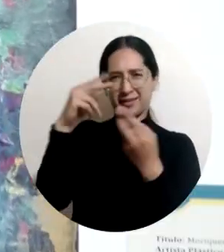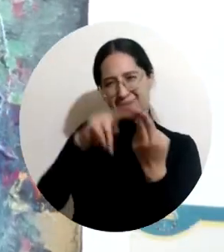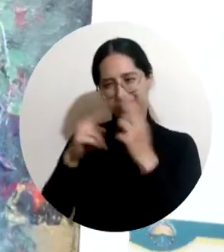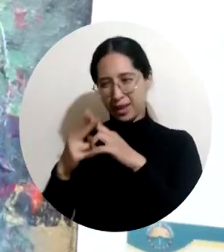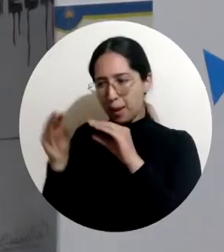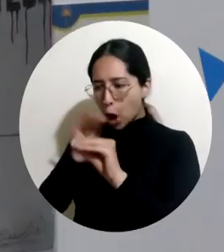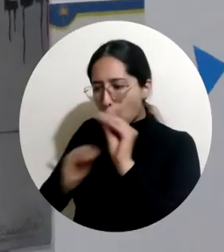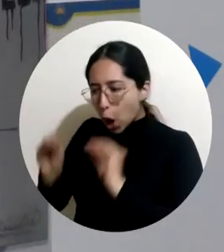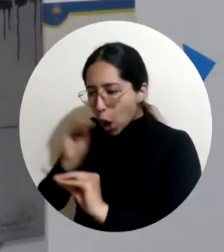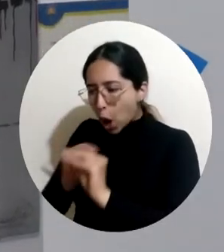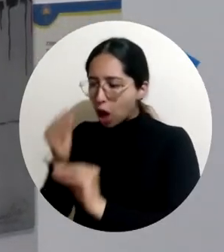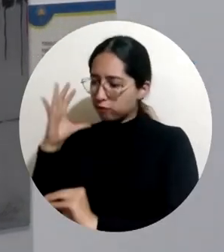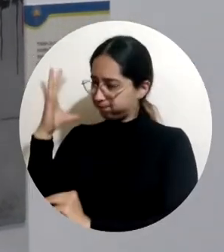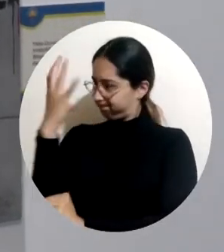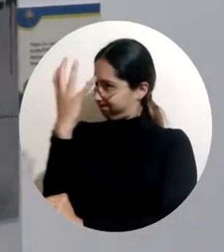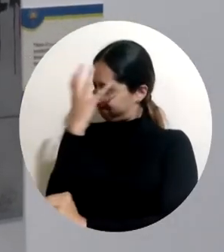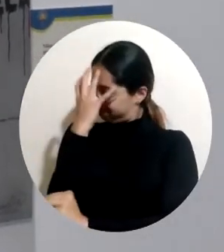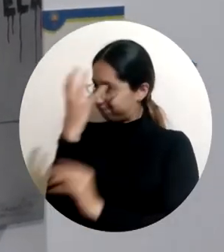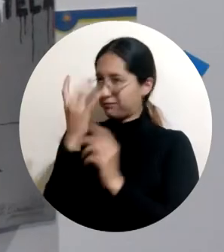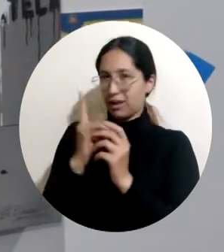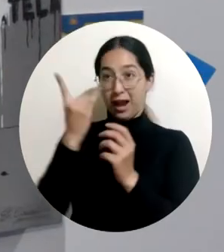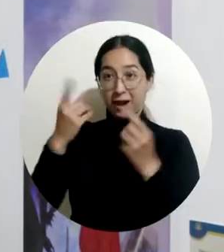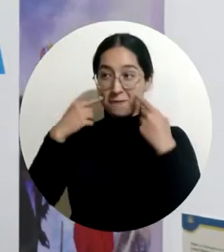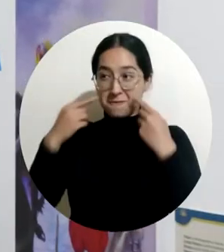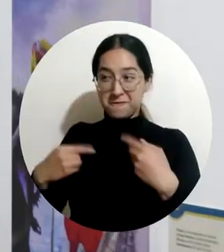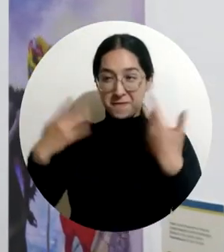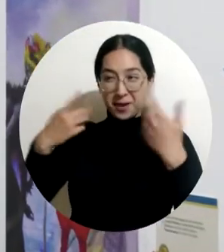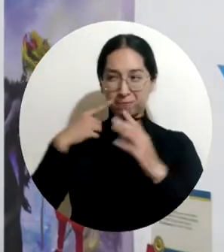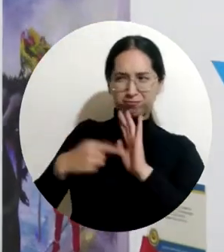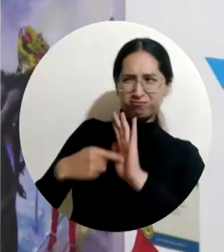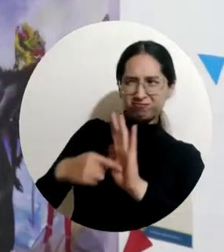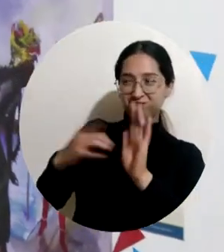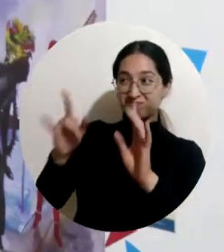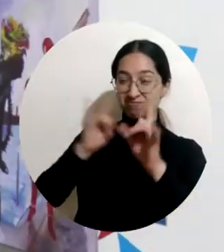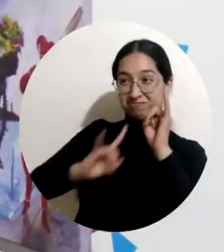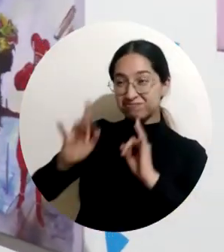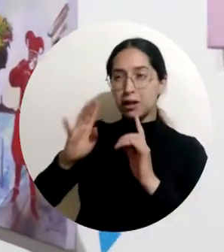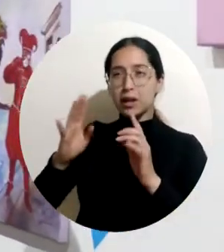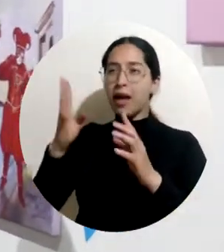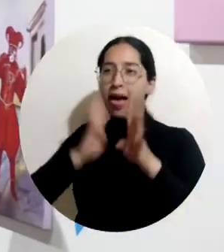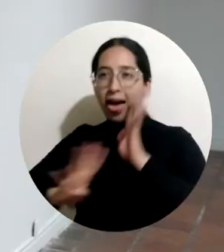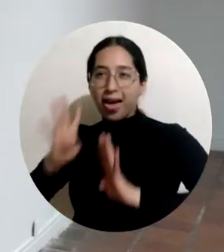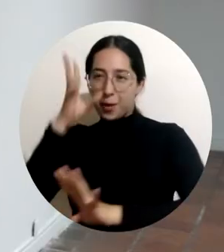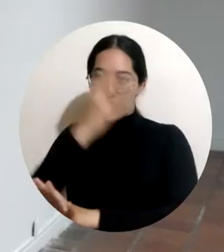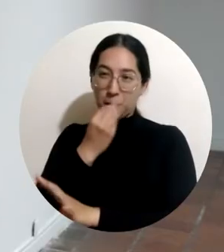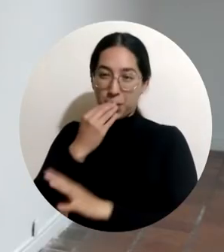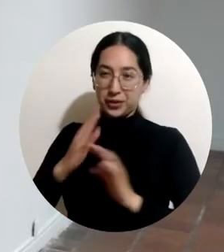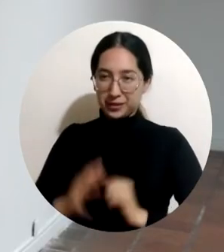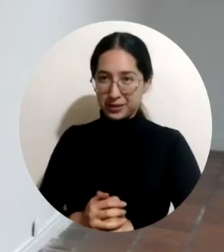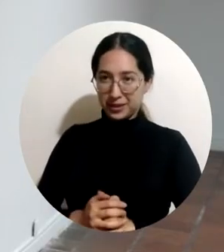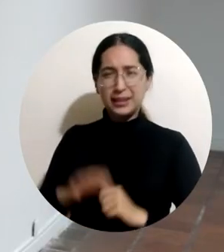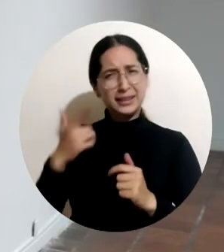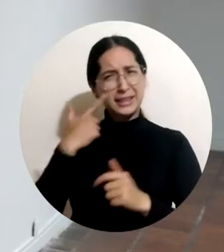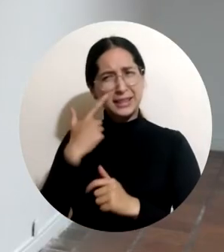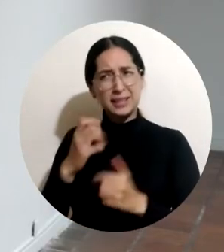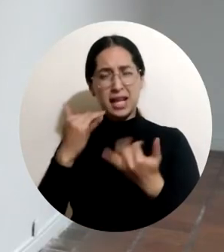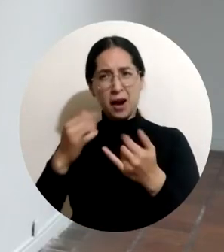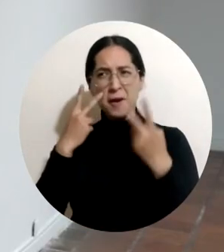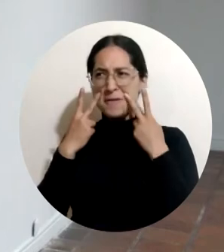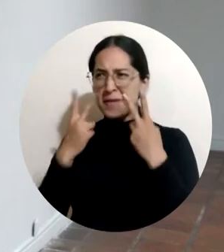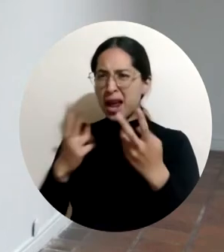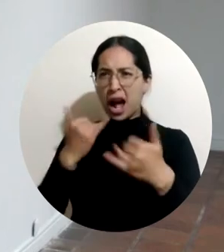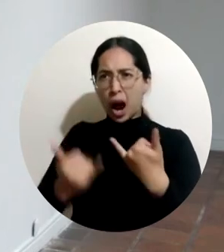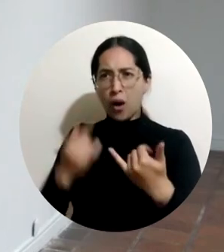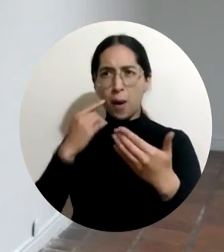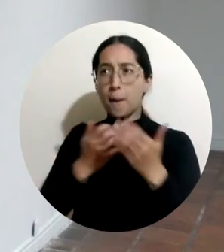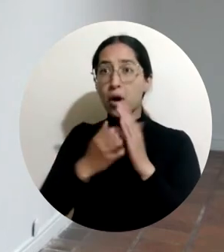siempre se pone una máscara y colores demasiado llamativos. Bueno, es una experiencia muy especial sobre todo ver cómo se